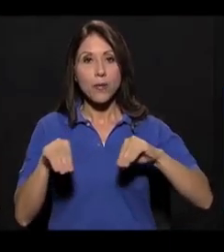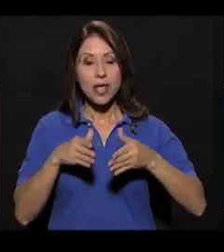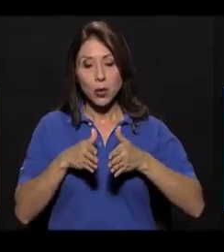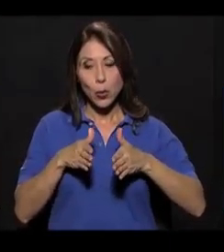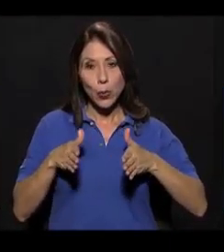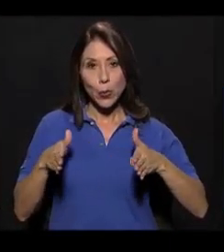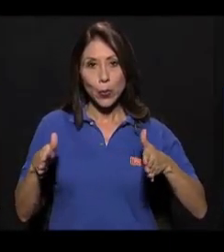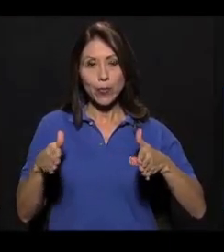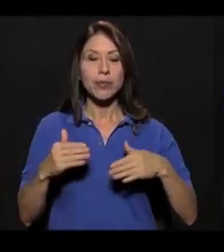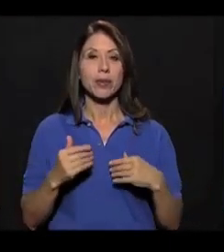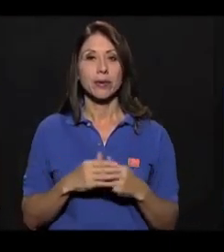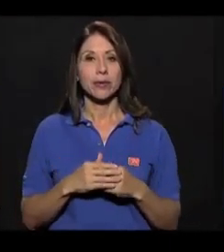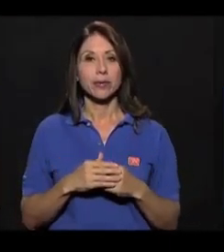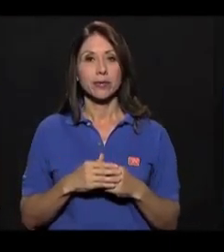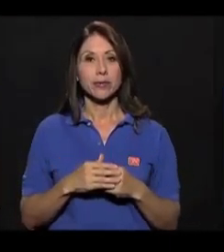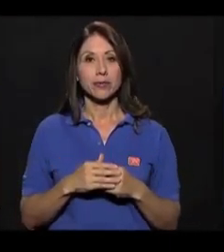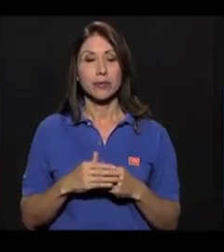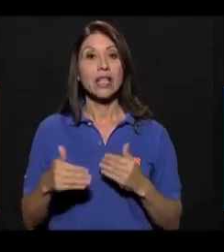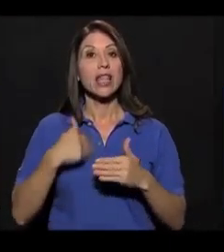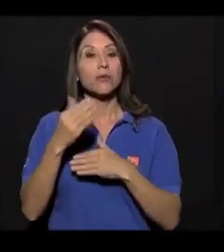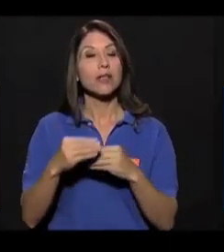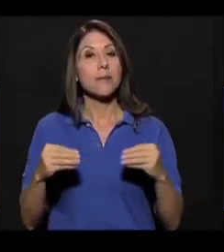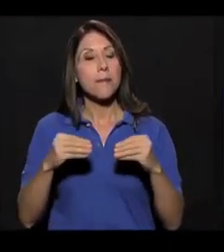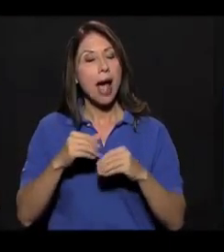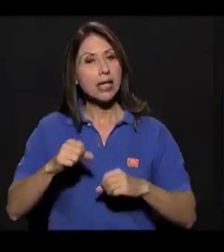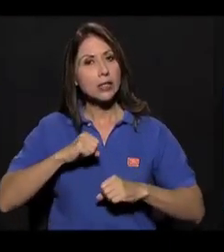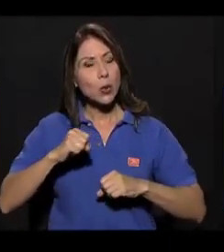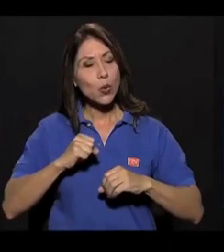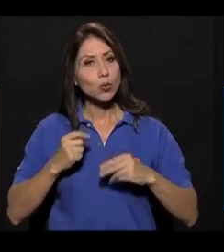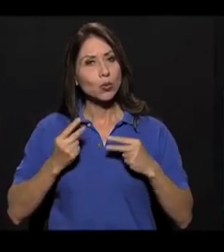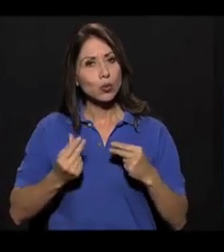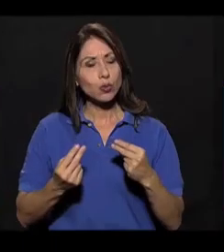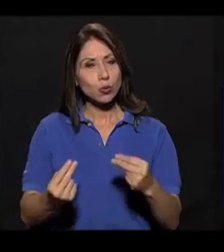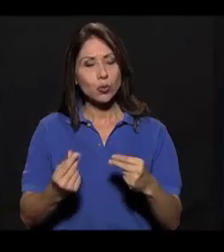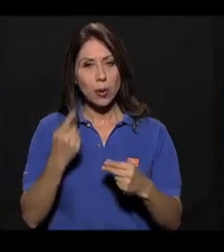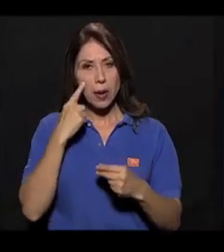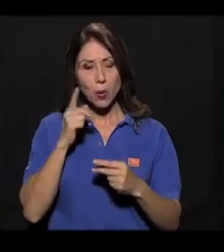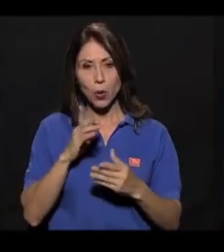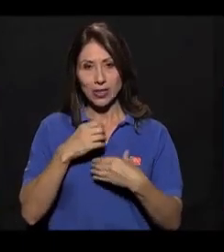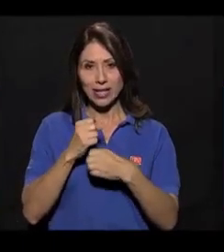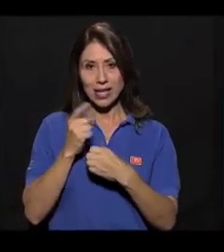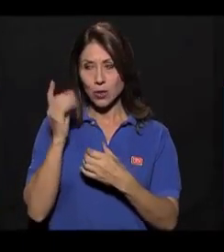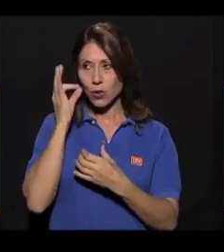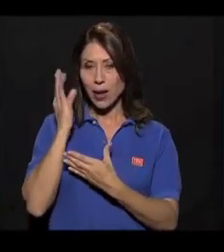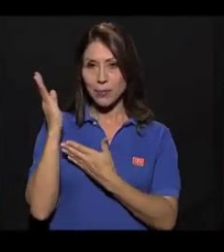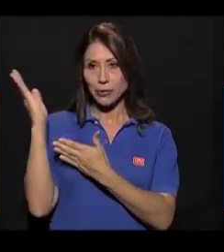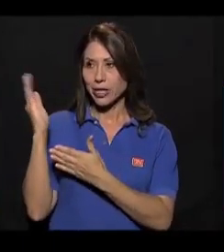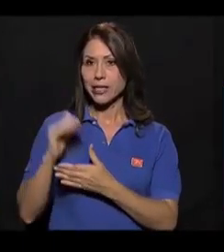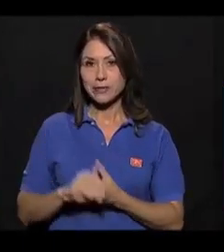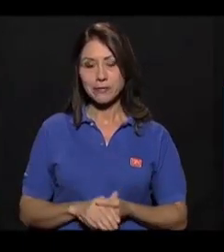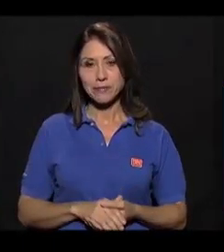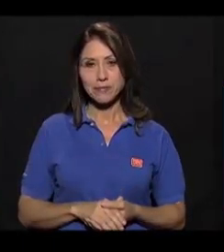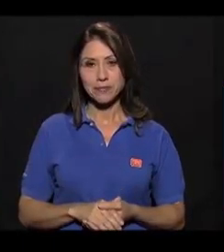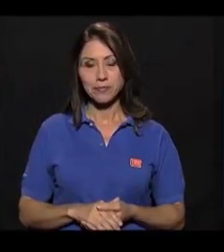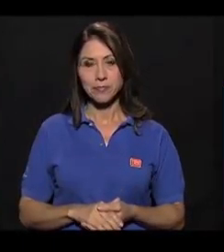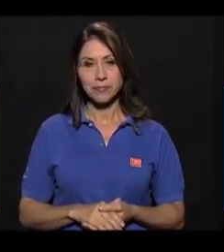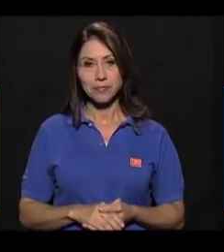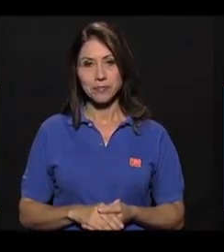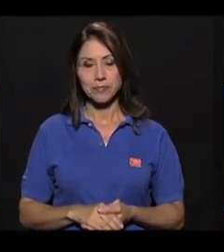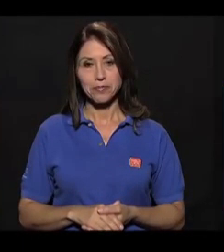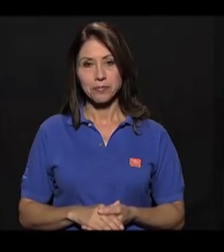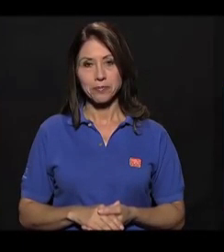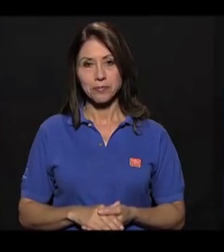con el pasar del ejercicio le pongo más intensidad alargando la palanca o alargando el movimiento. ¿Ok?